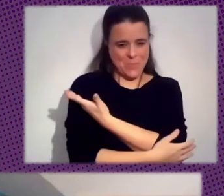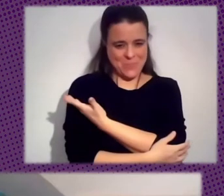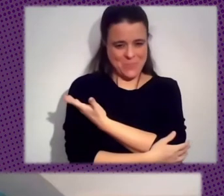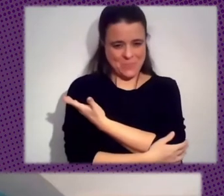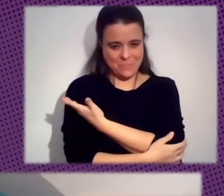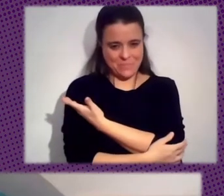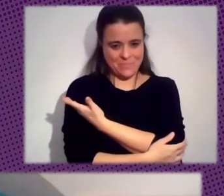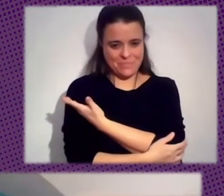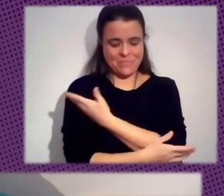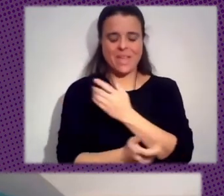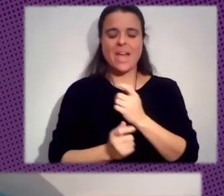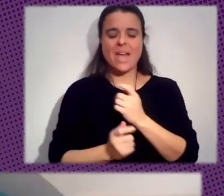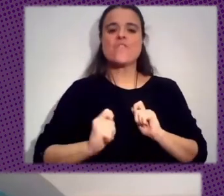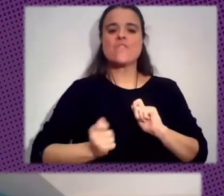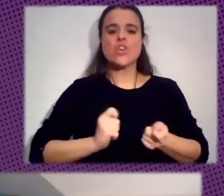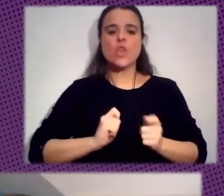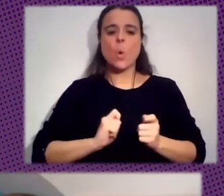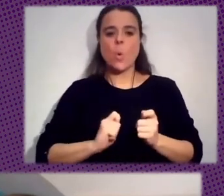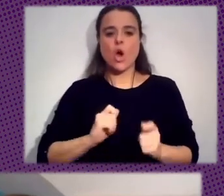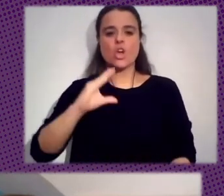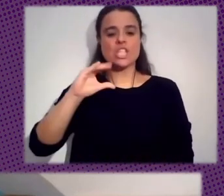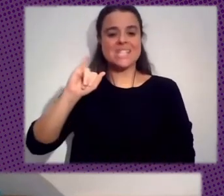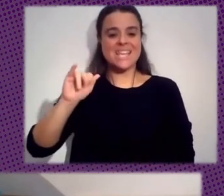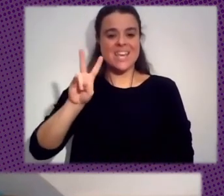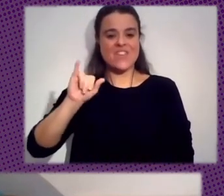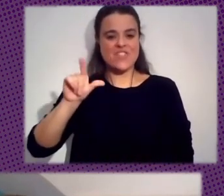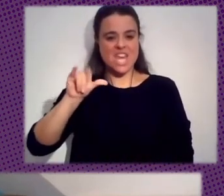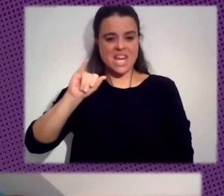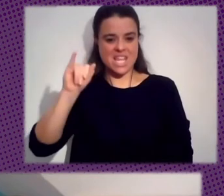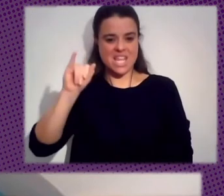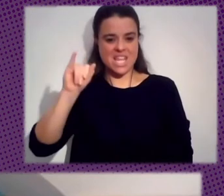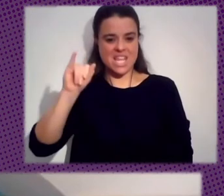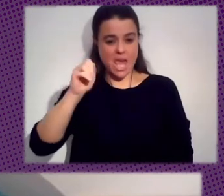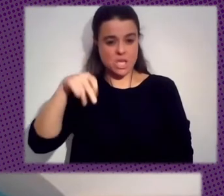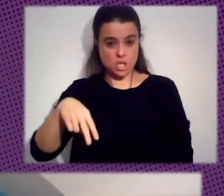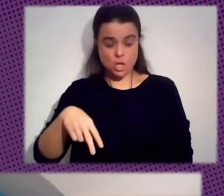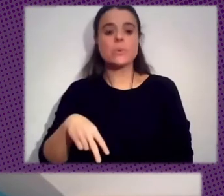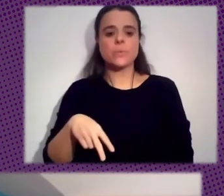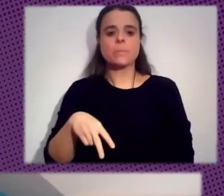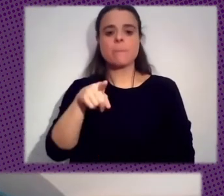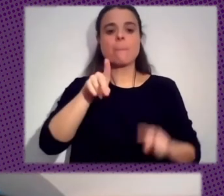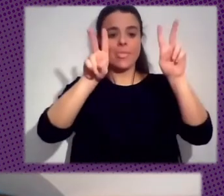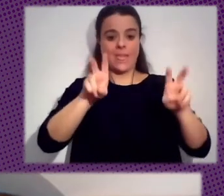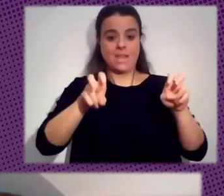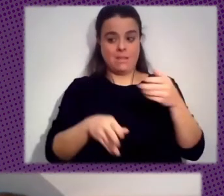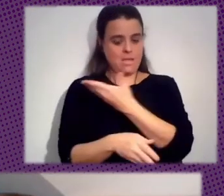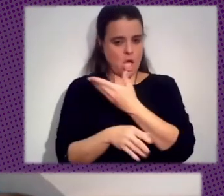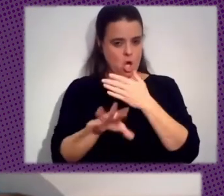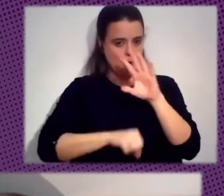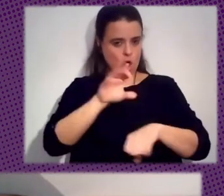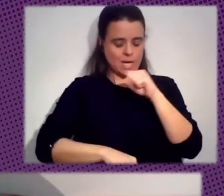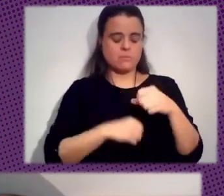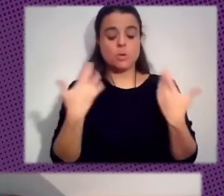El Videojuego Civilization De Sid Meyer Y Este Es Específicamente El Título Que Es Sobre El Colonialismo Cuando